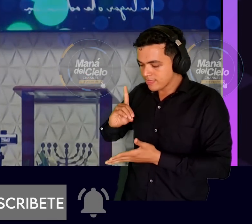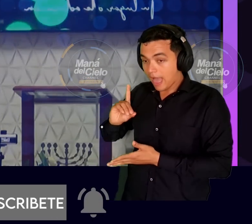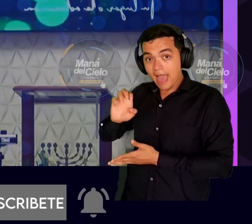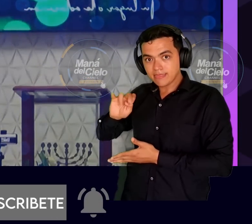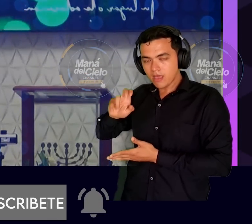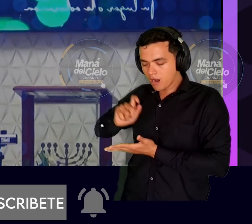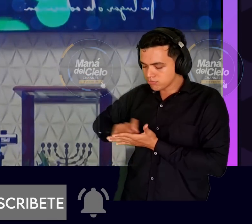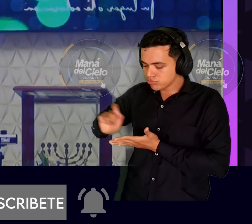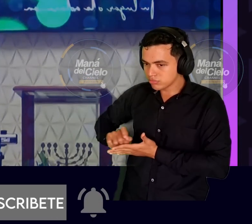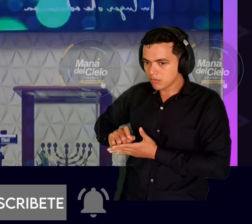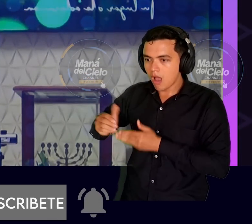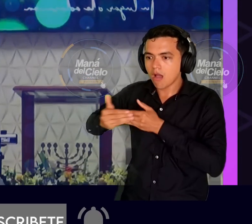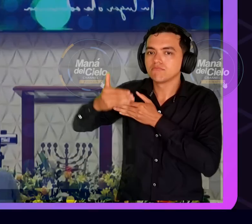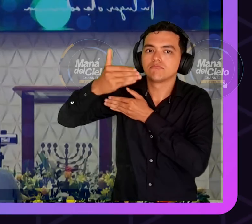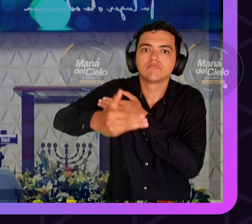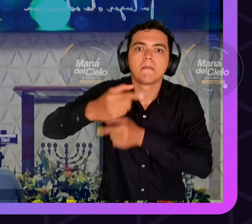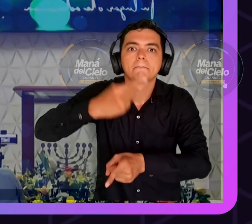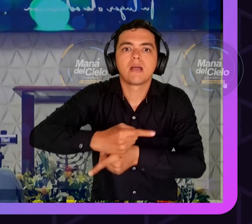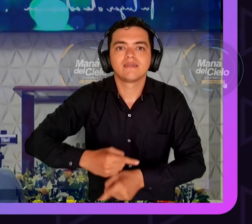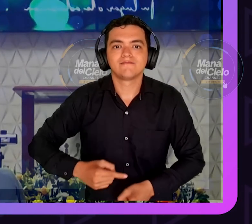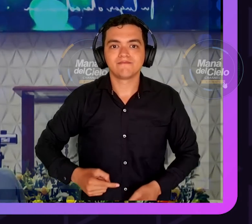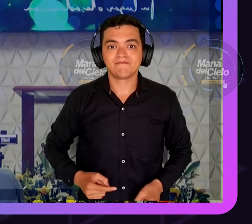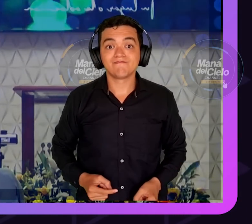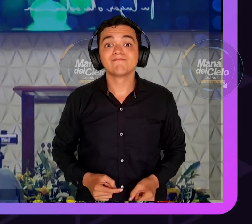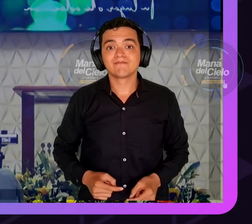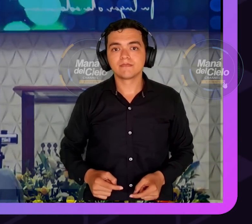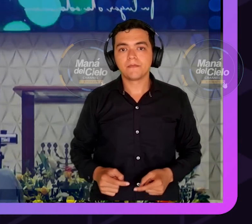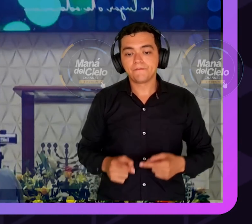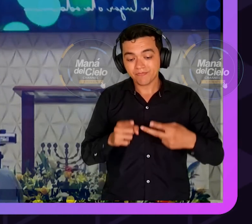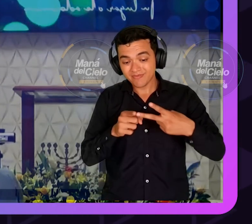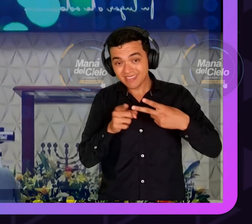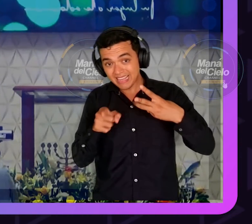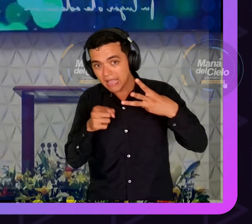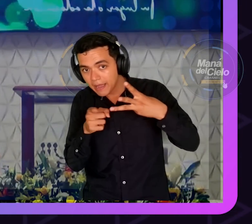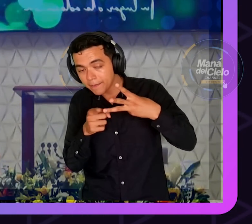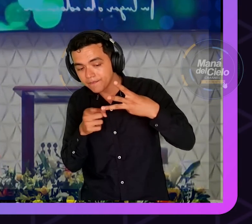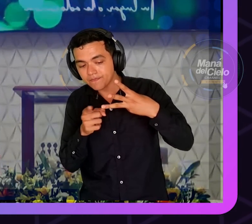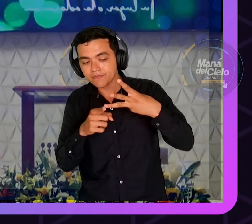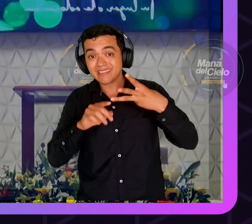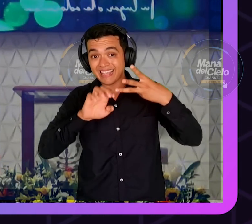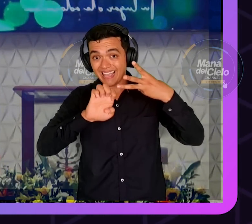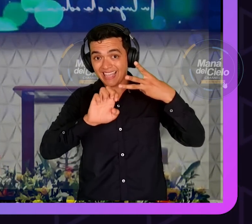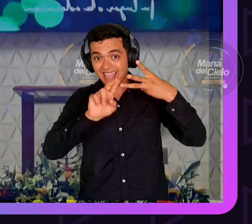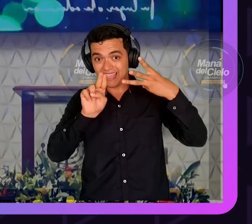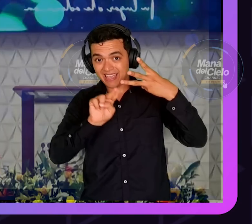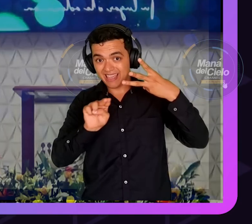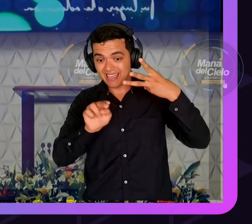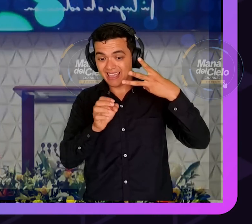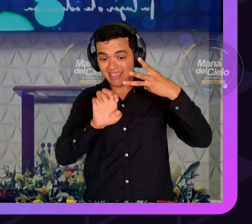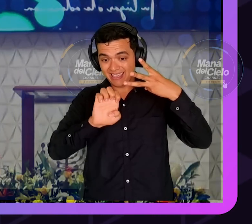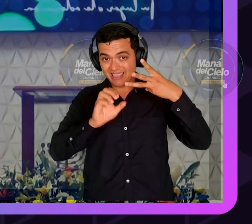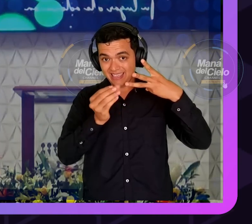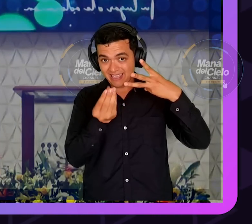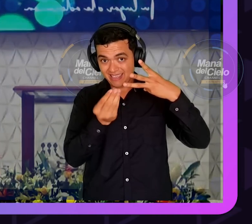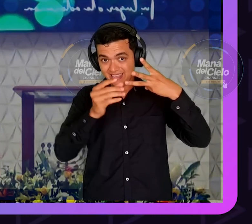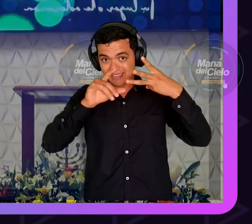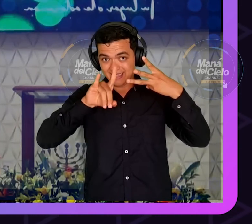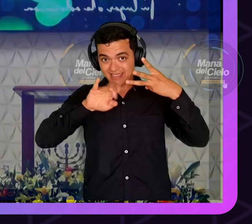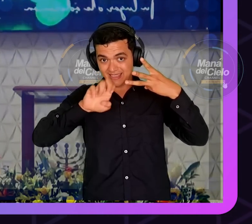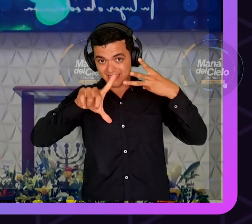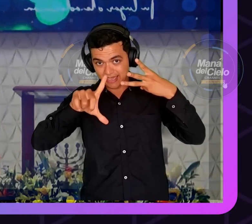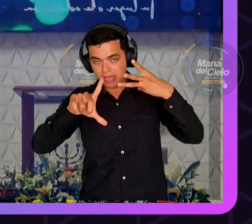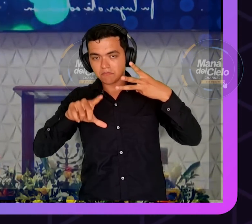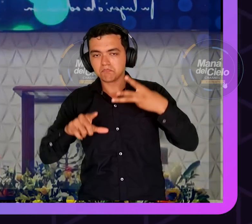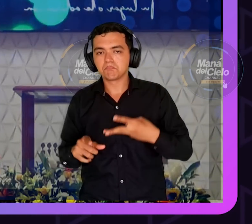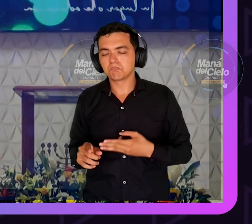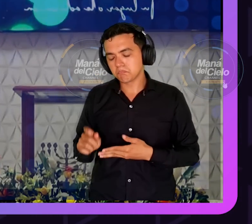montarse en un pollino y decir aquí soy yo el que está cumpliendo esa profecía. Bueno, aceptémosle el argumento. ¿Verdad? En aras de